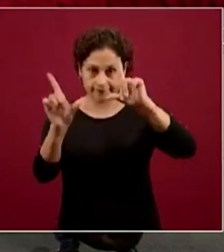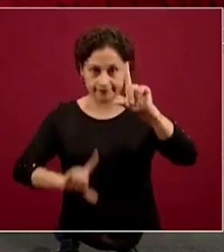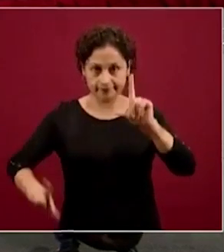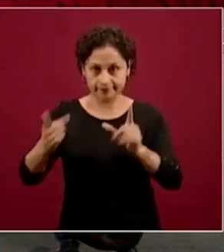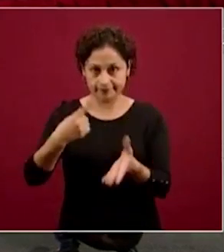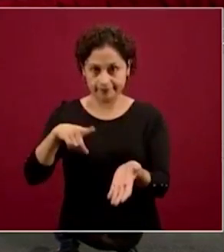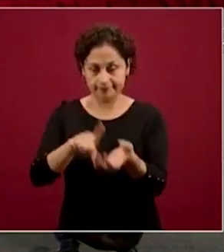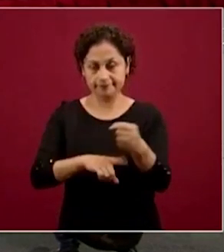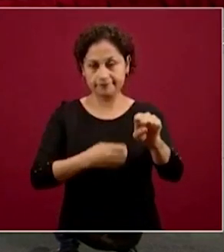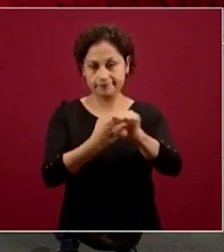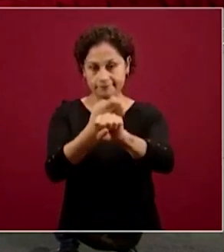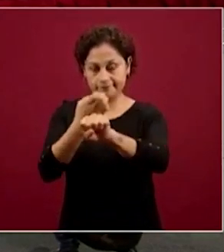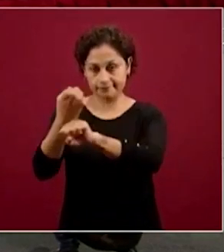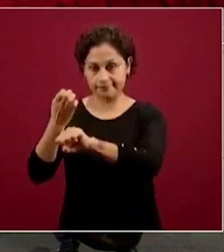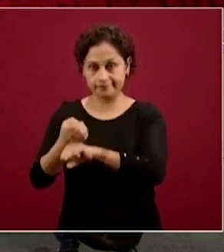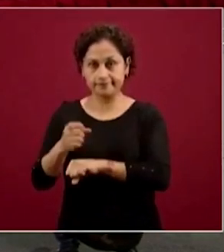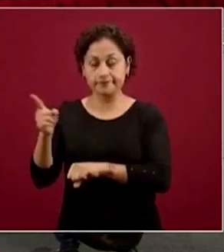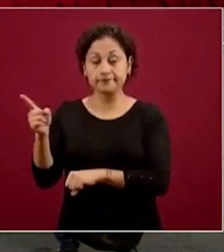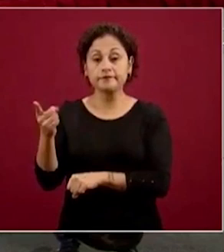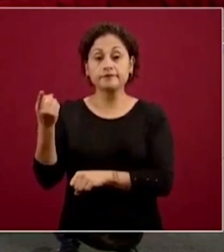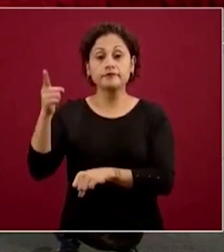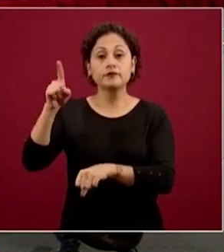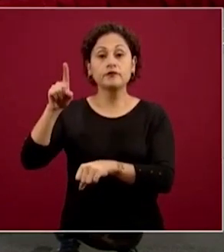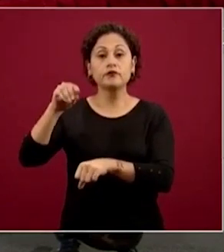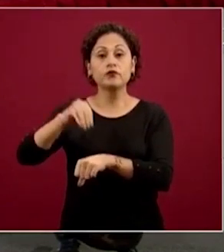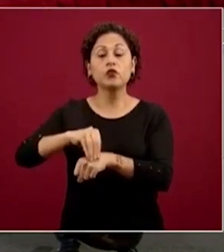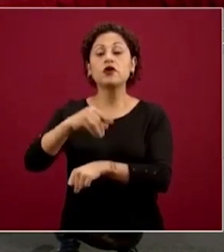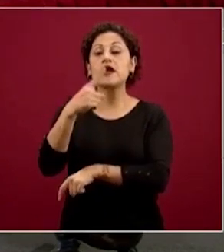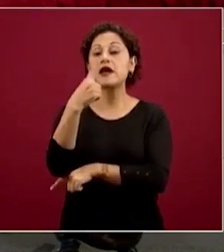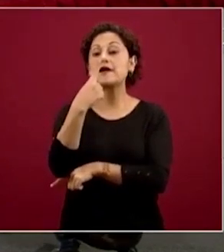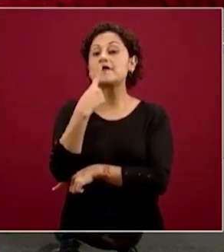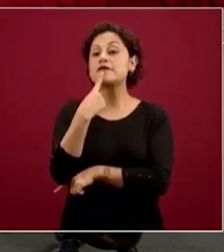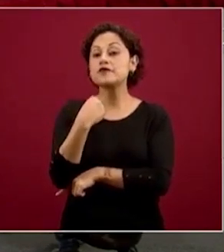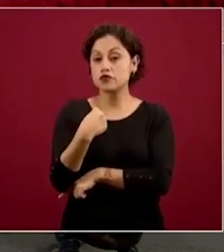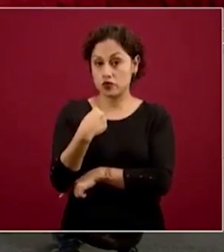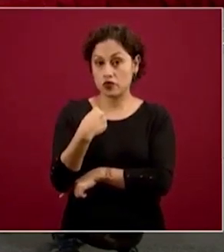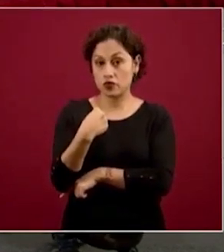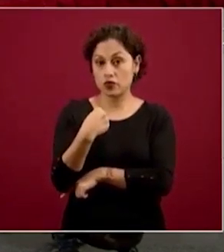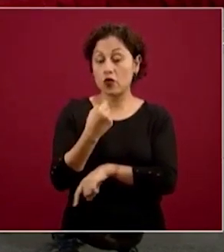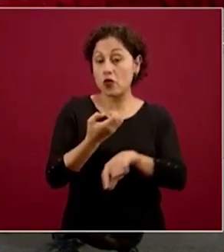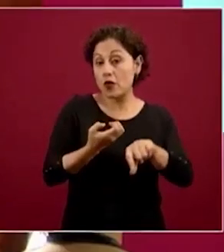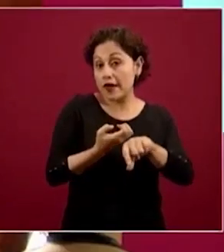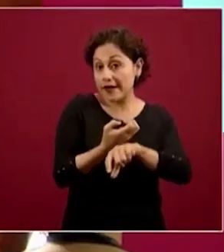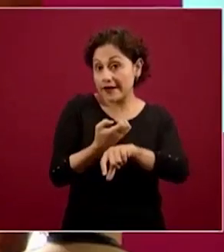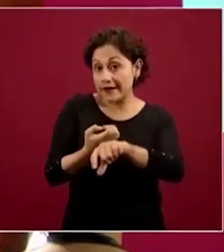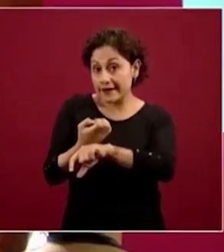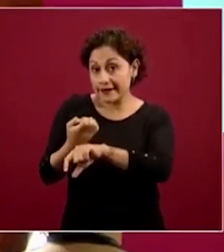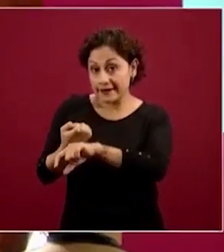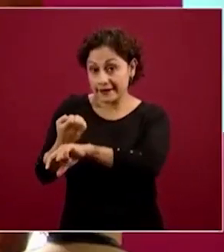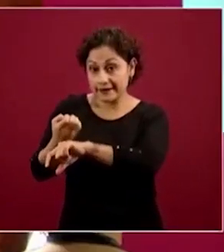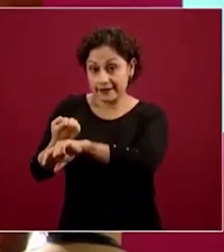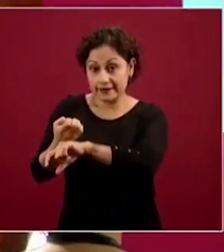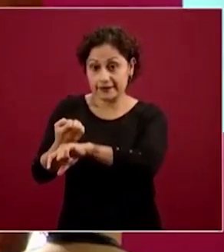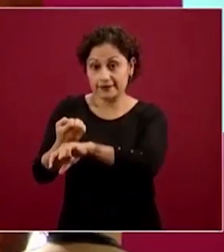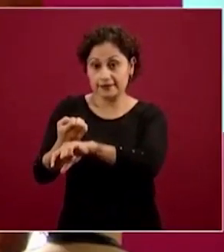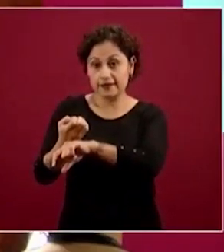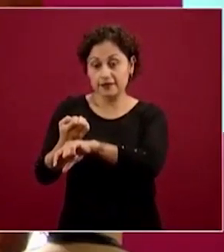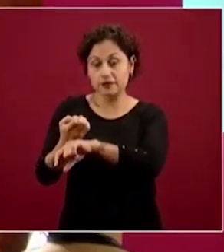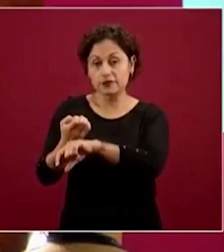con un marco rojo en los estados en donde tienen una disminución de la